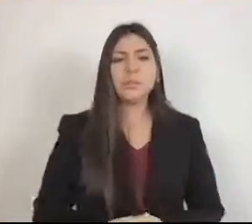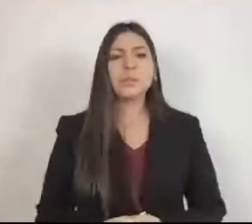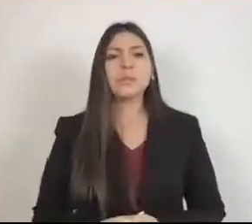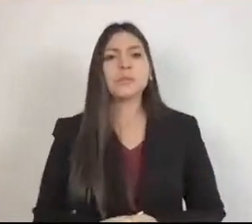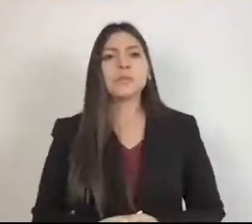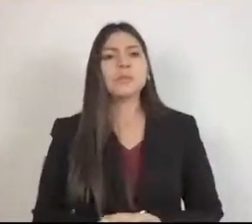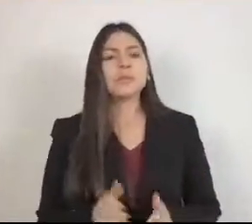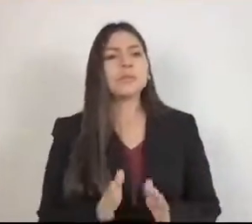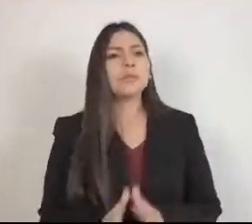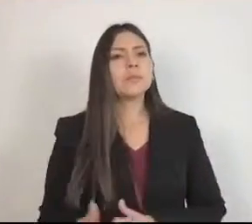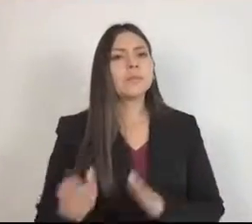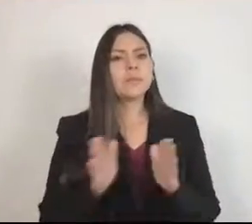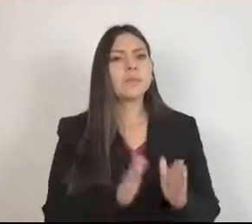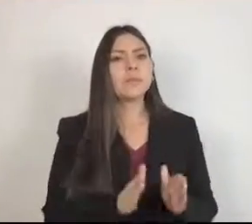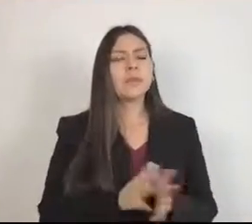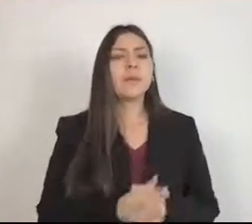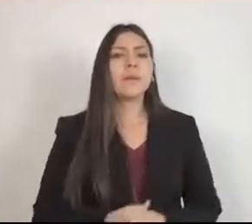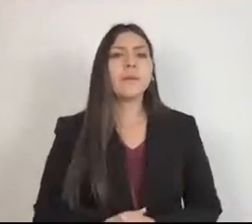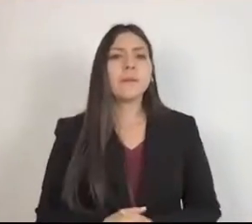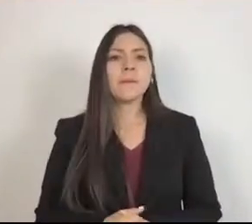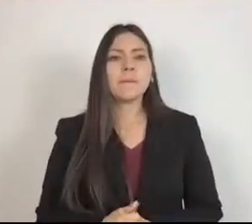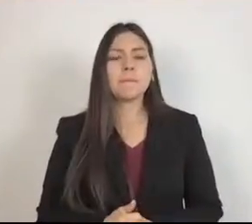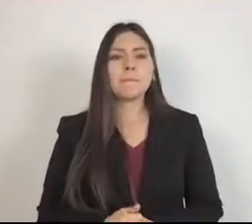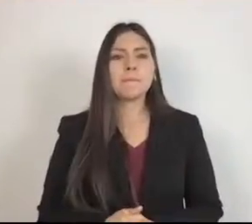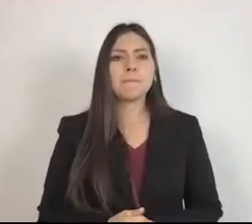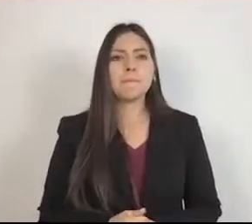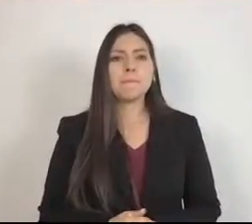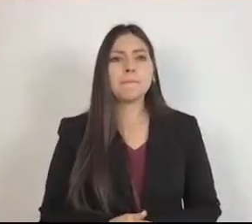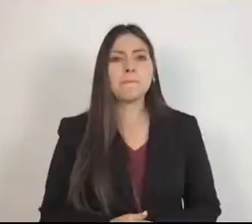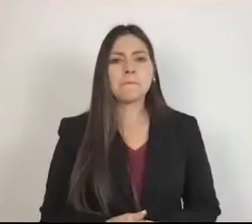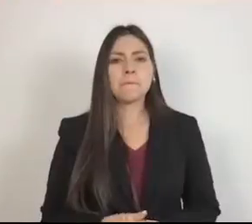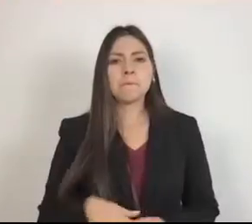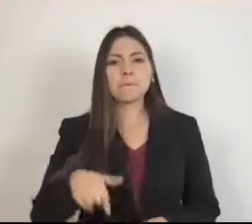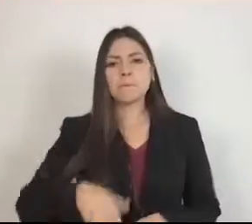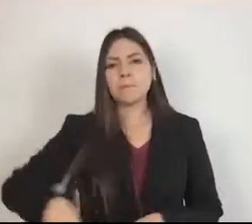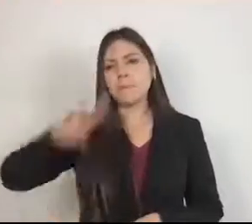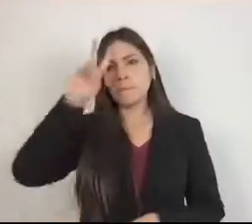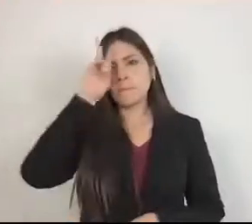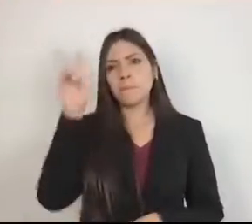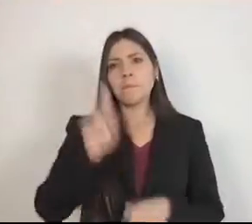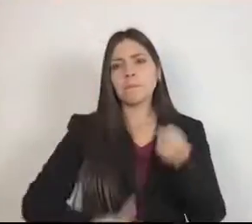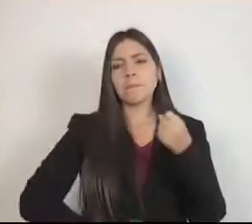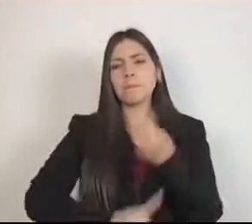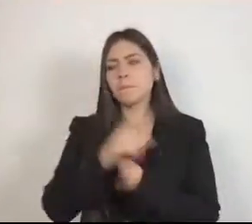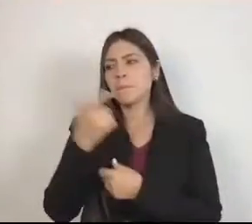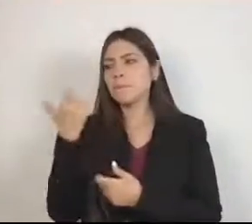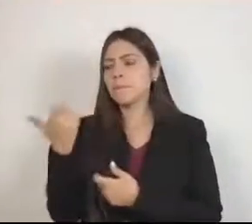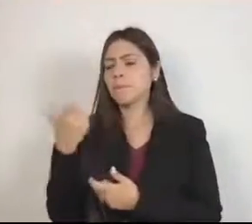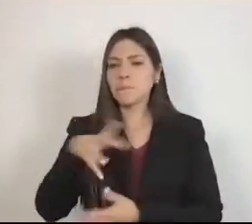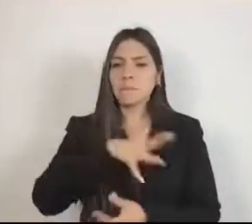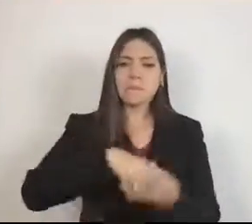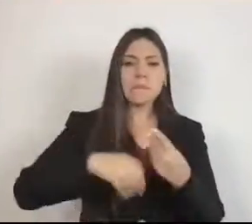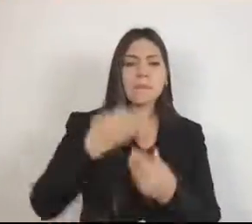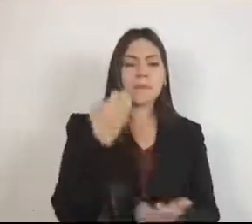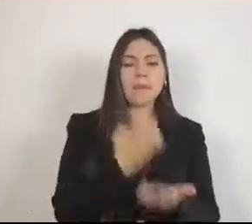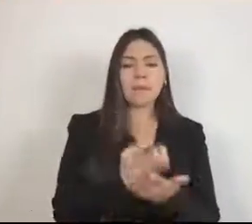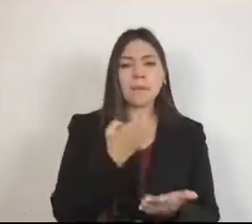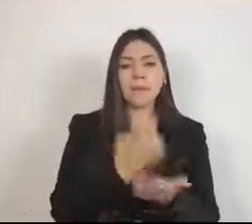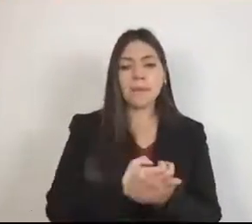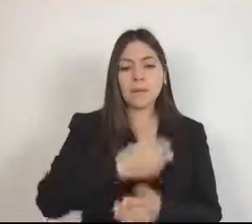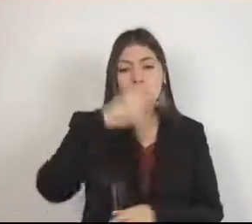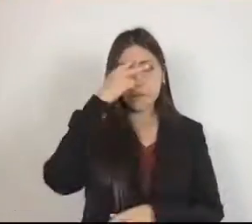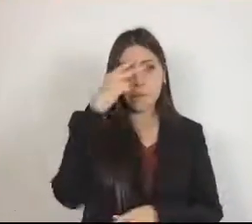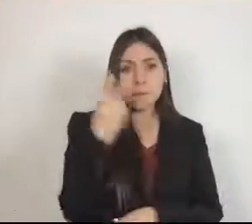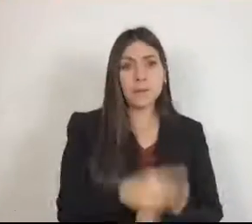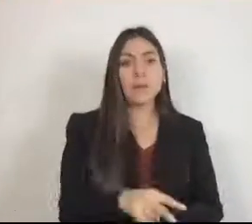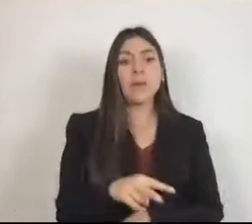vivimos una de las peores crisis económicas en el país y, por supuesto, también en el